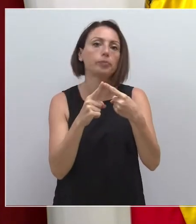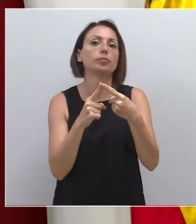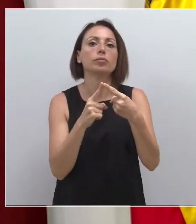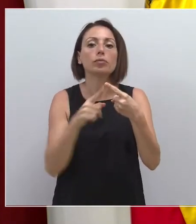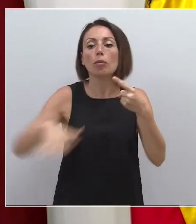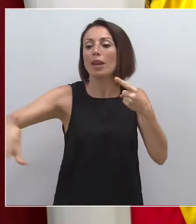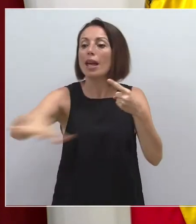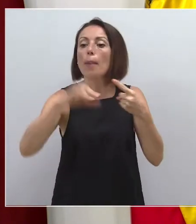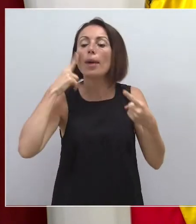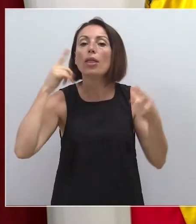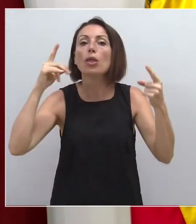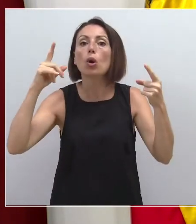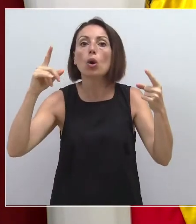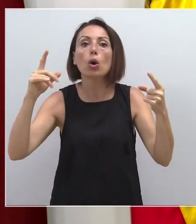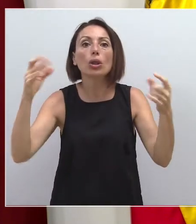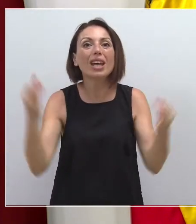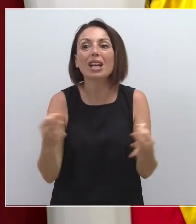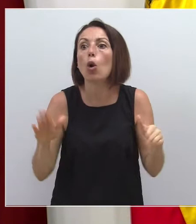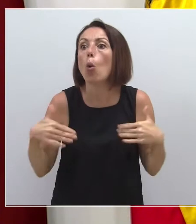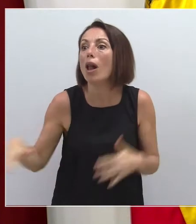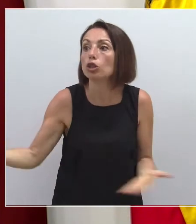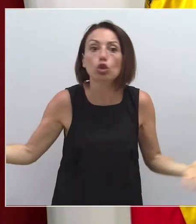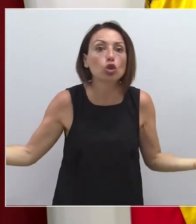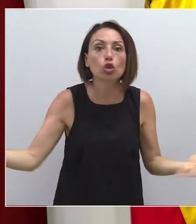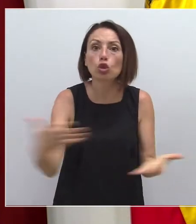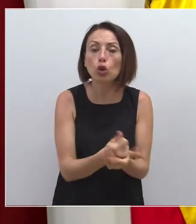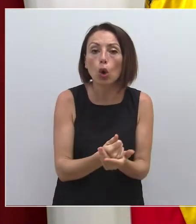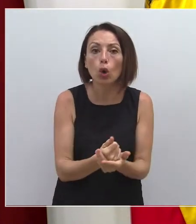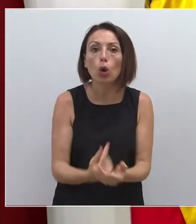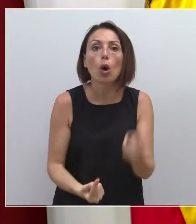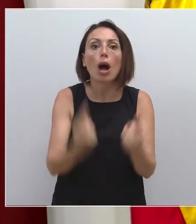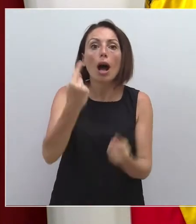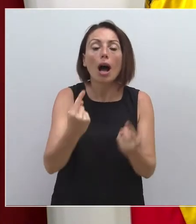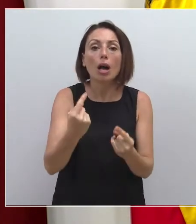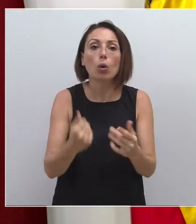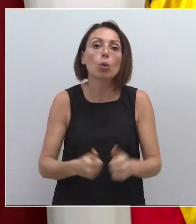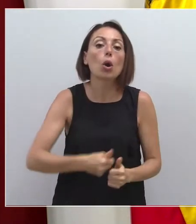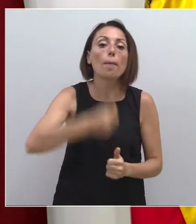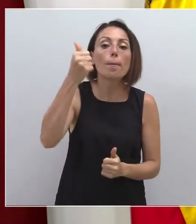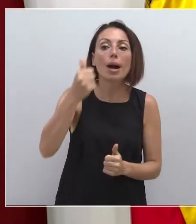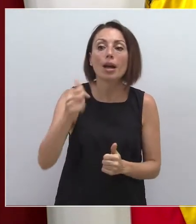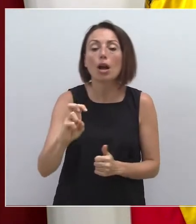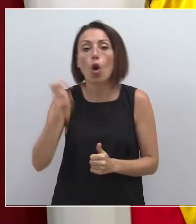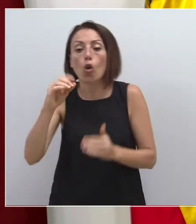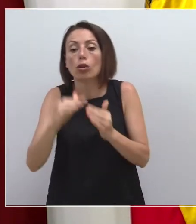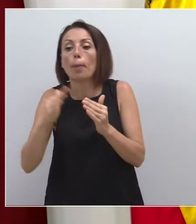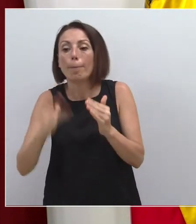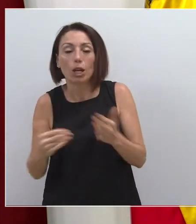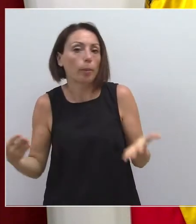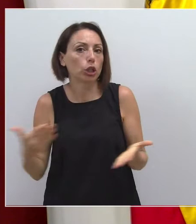Espacios de riesgo son todos. Son todos. Unos en mayor intensidad y otros con menos intensidad.